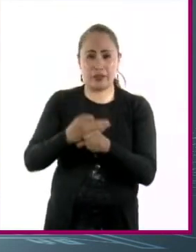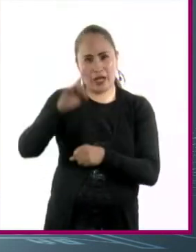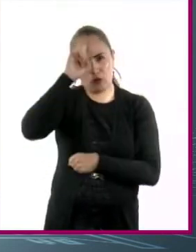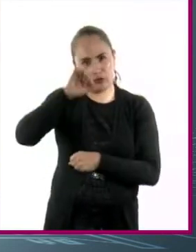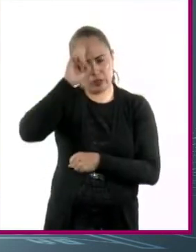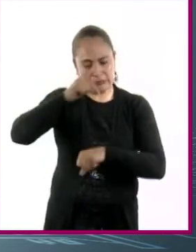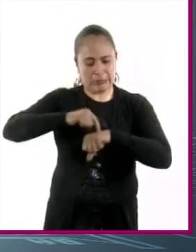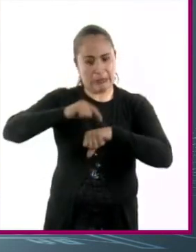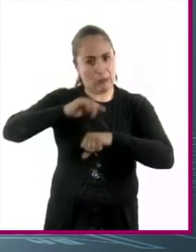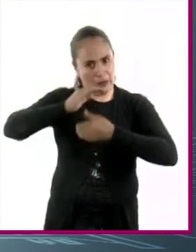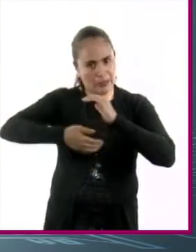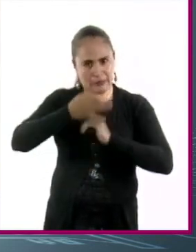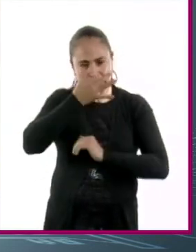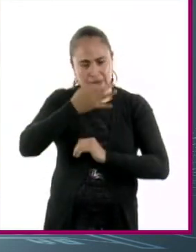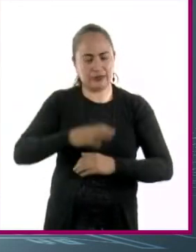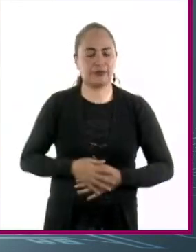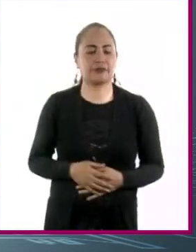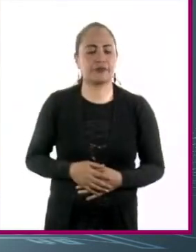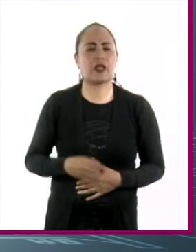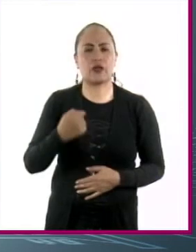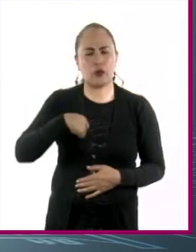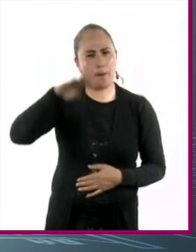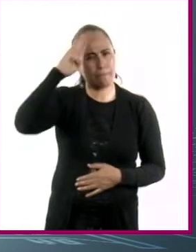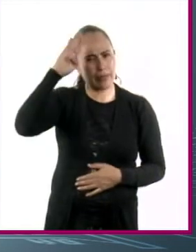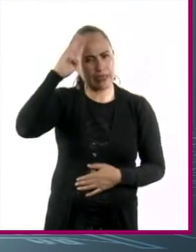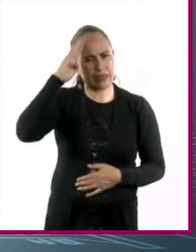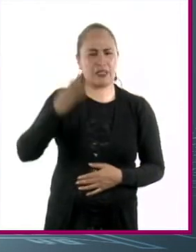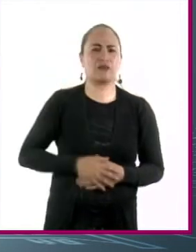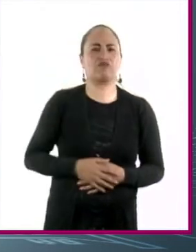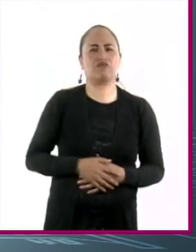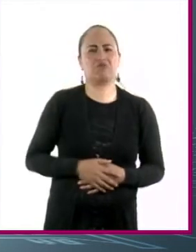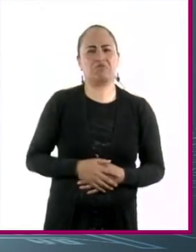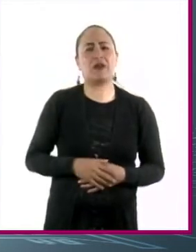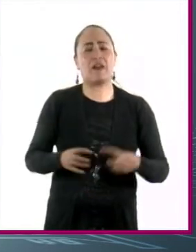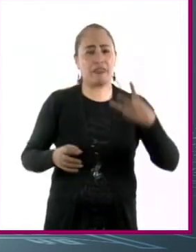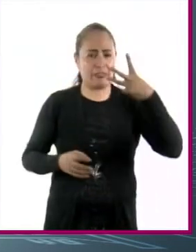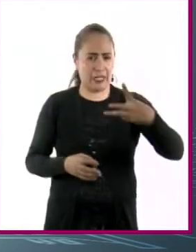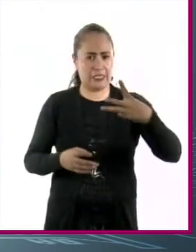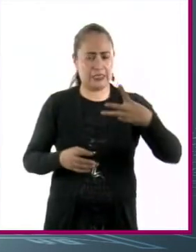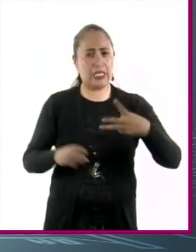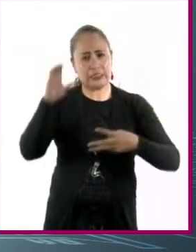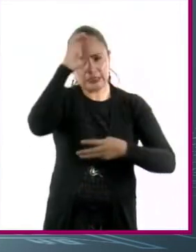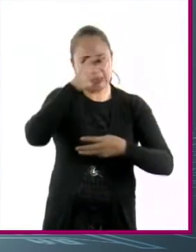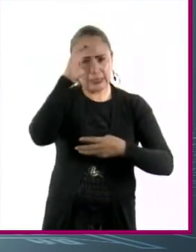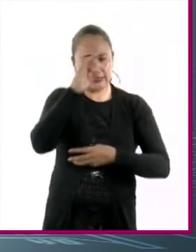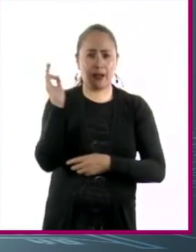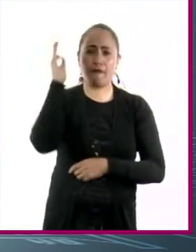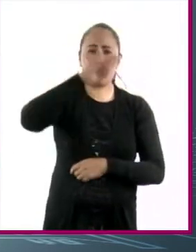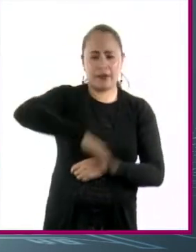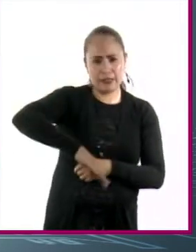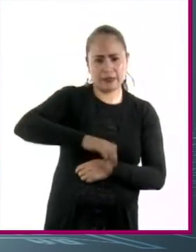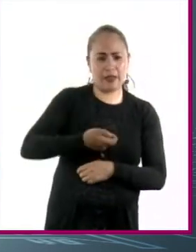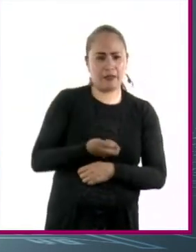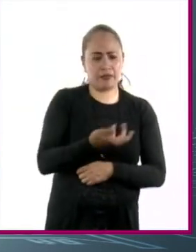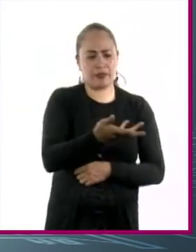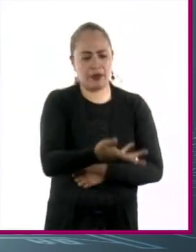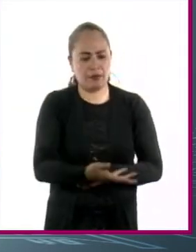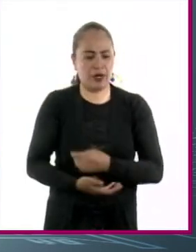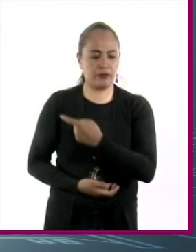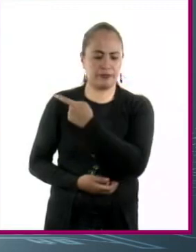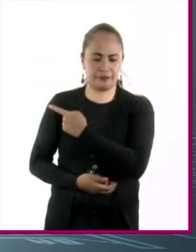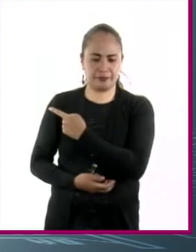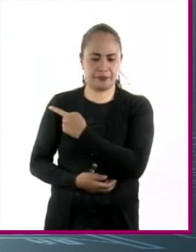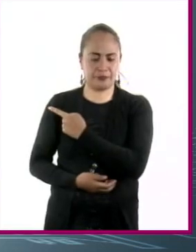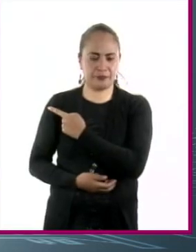acabe el tiempo. Yo he estado pensando en tres series de ciencia ficción que pueden servirnos de ejemplo. La primera se llama La Lluvia, sobre una empresa que